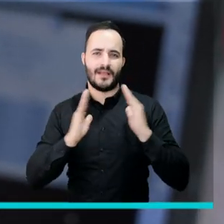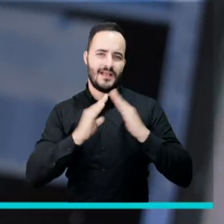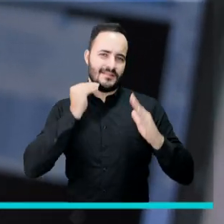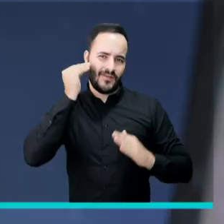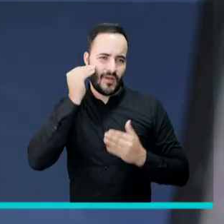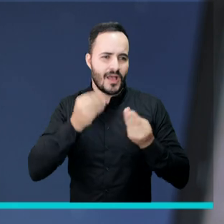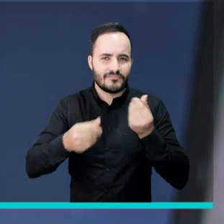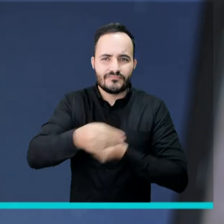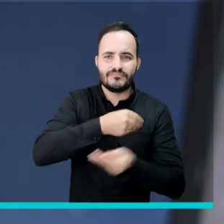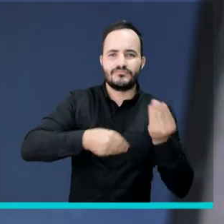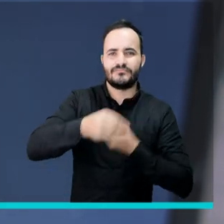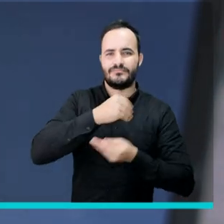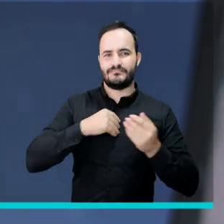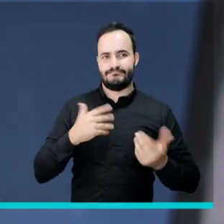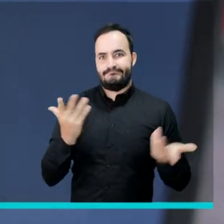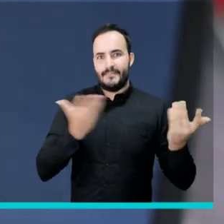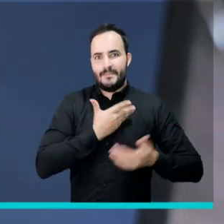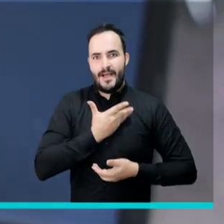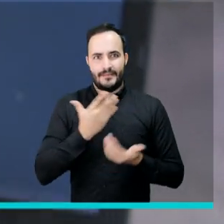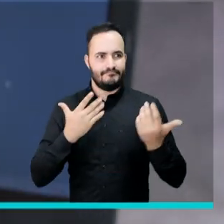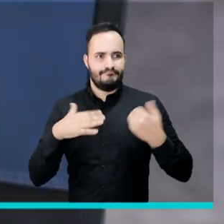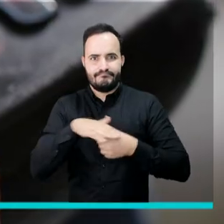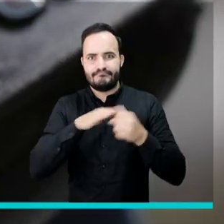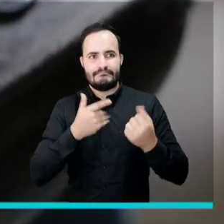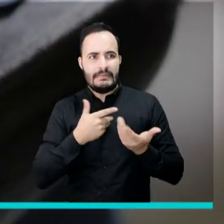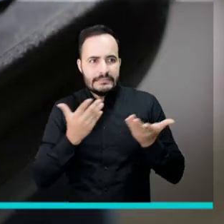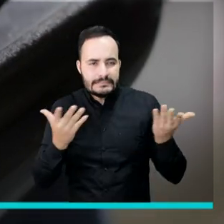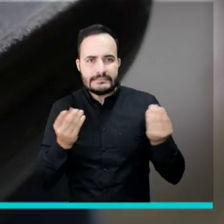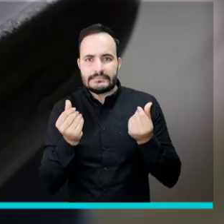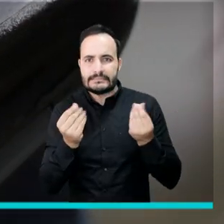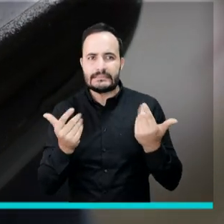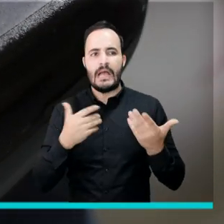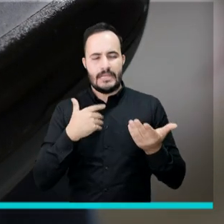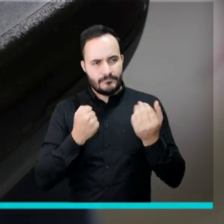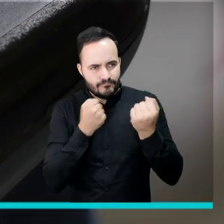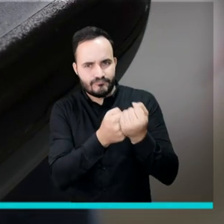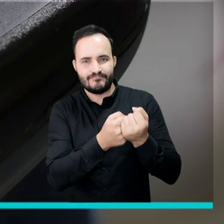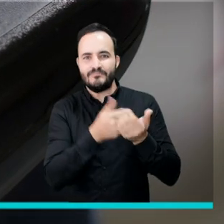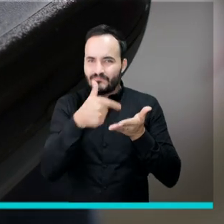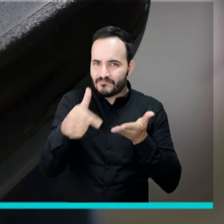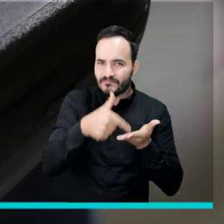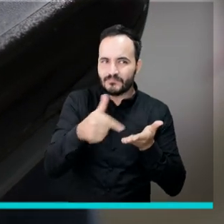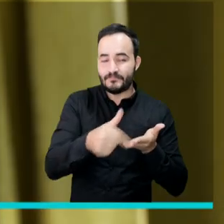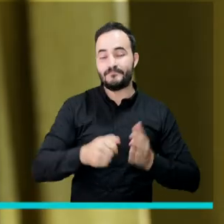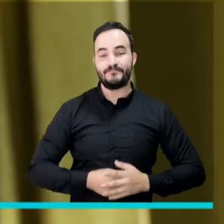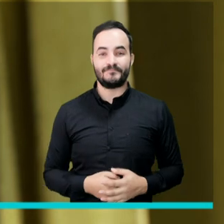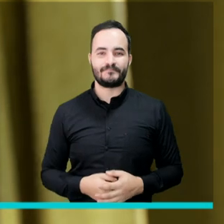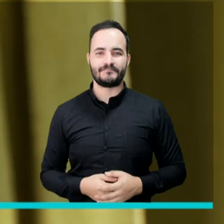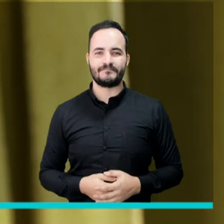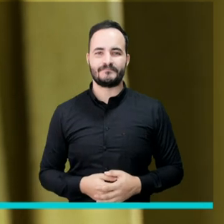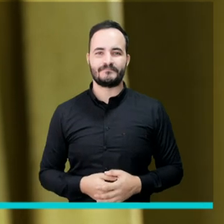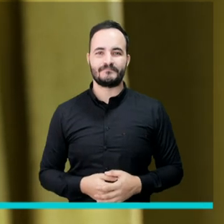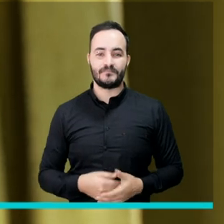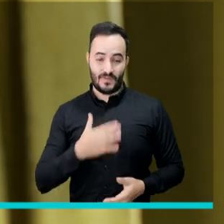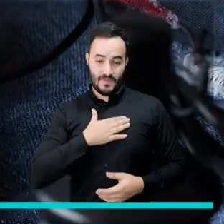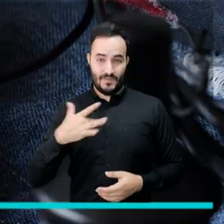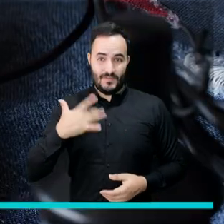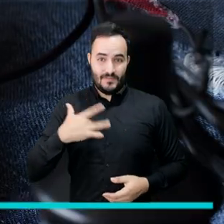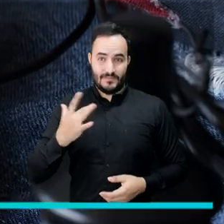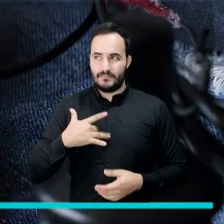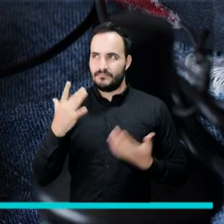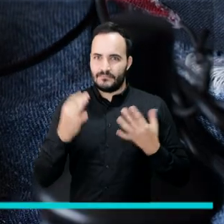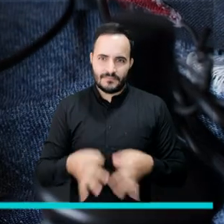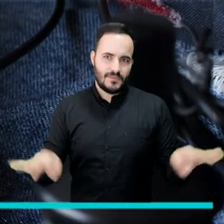familia, a mi mamá con los gastos de la casa. Creo que es muy importante porque nos